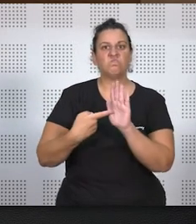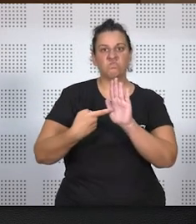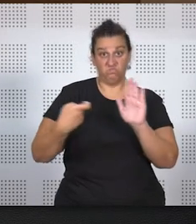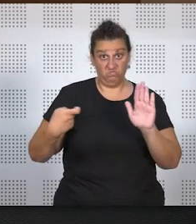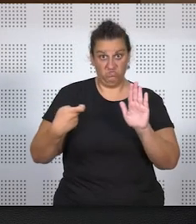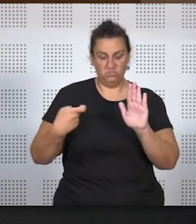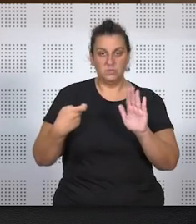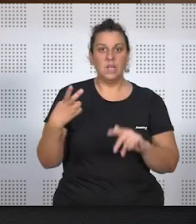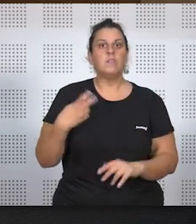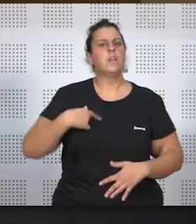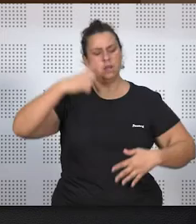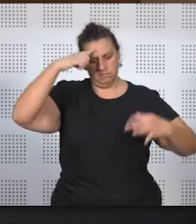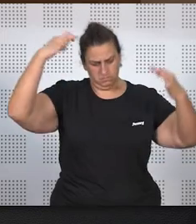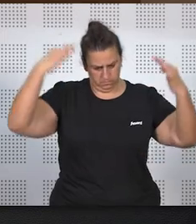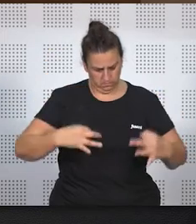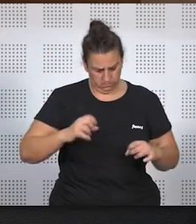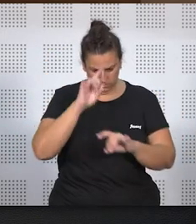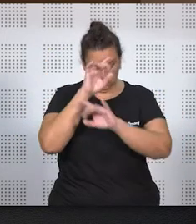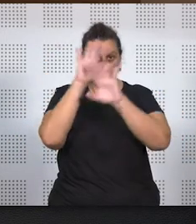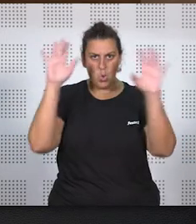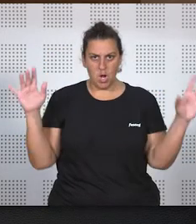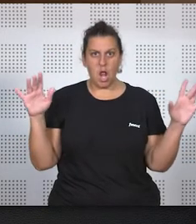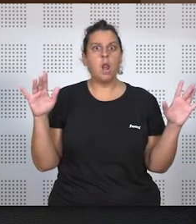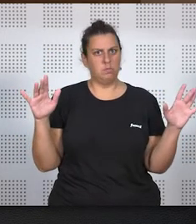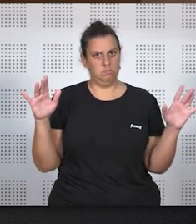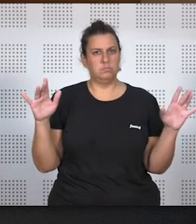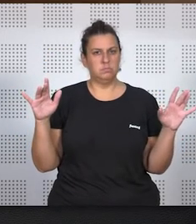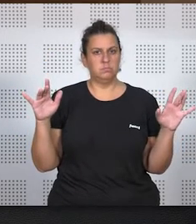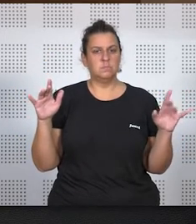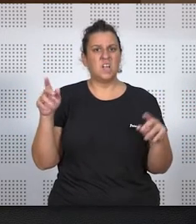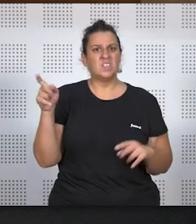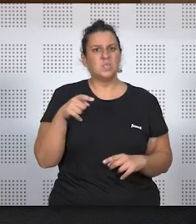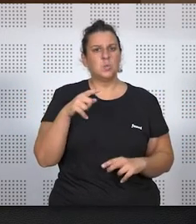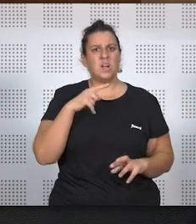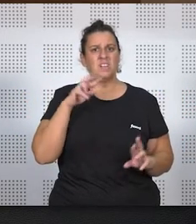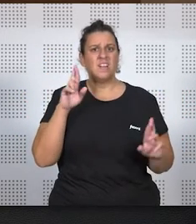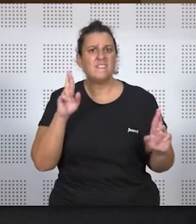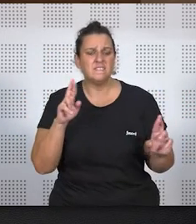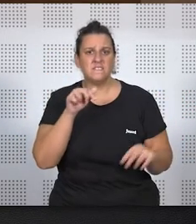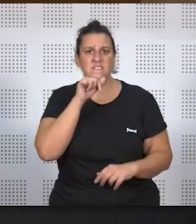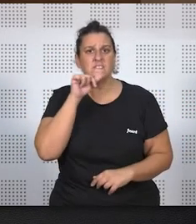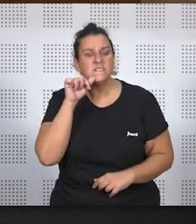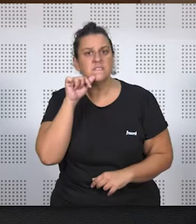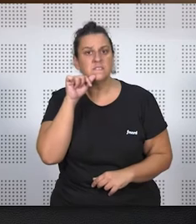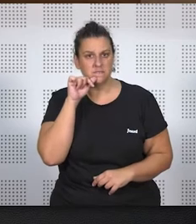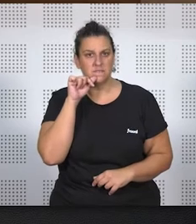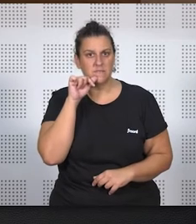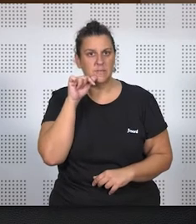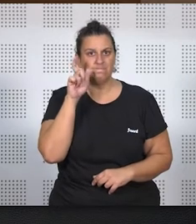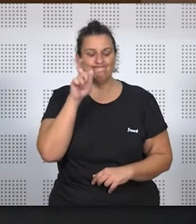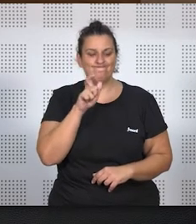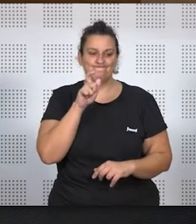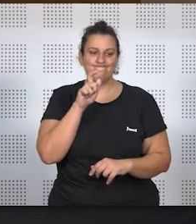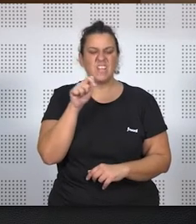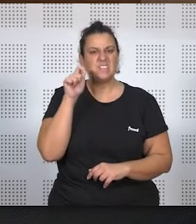desheredar, vienen como muy convencidos y expresando un deseo que también esconde una especie